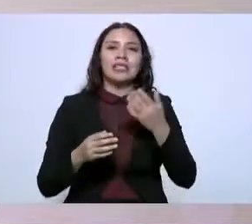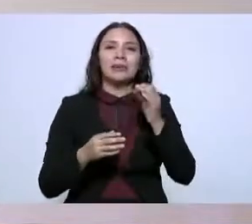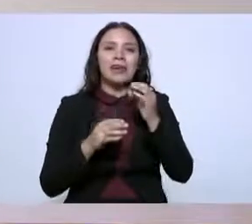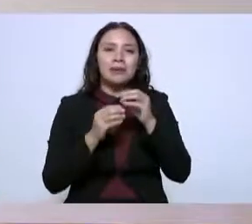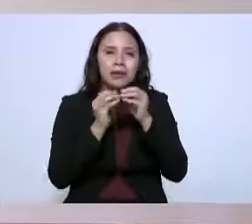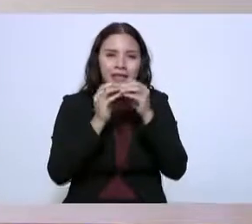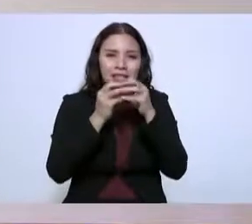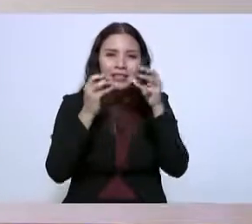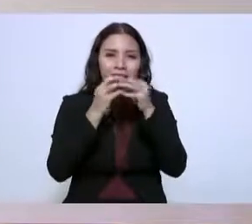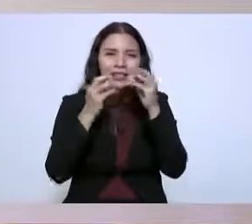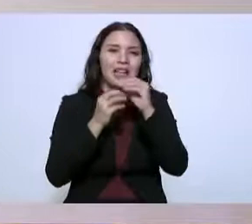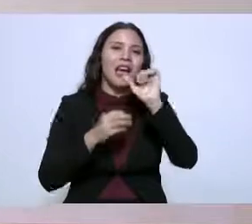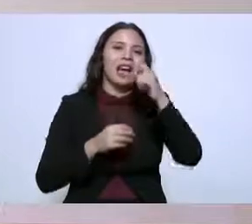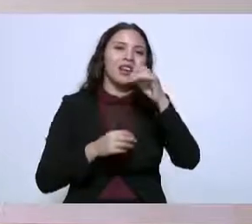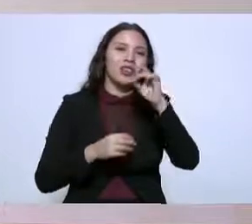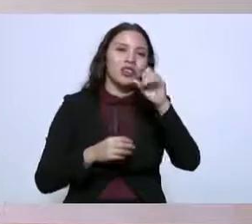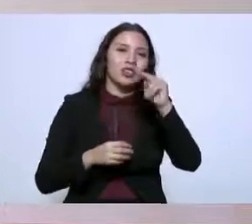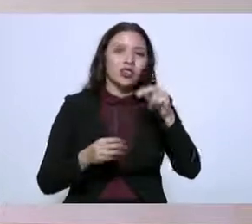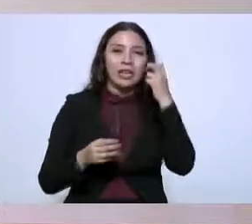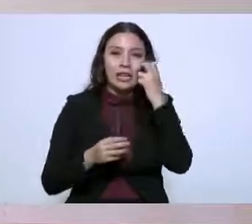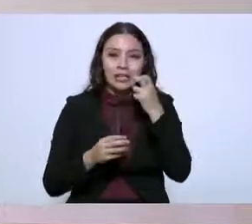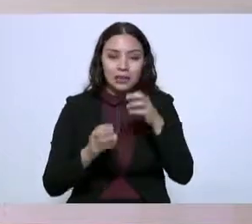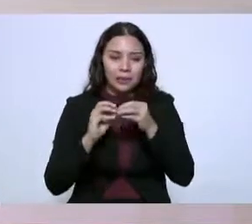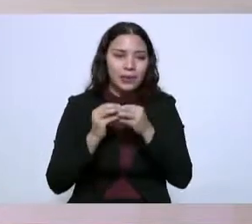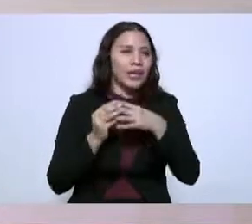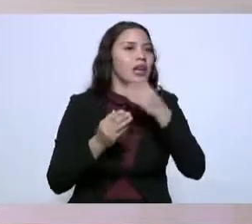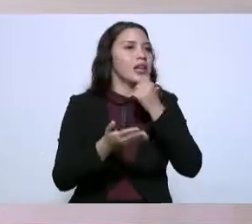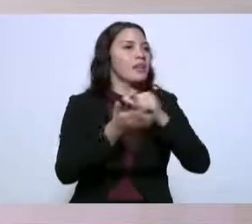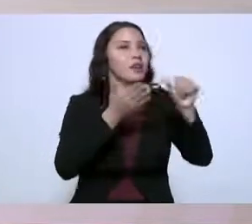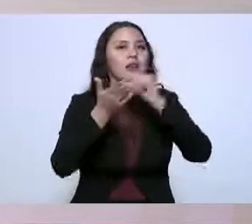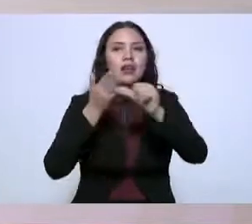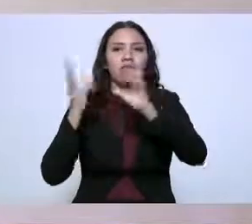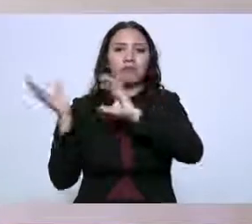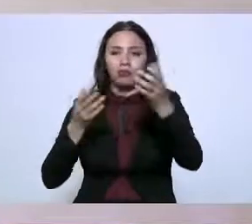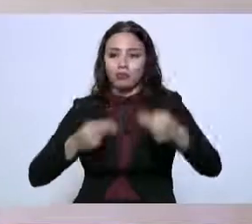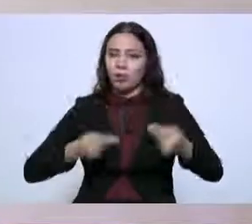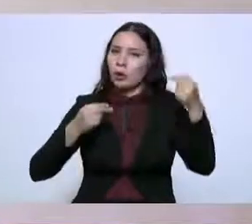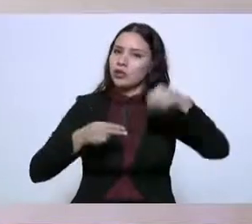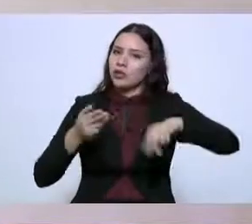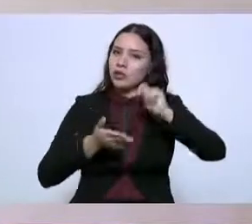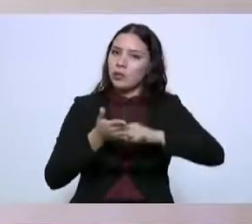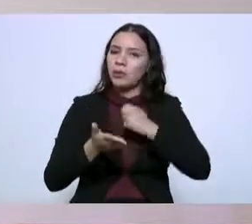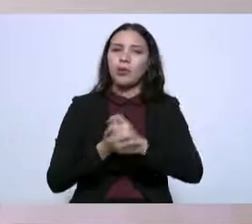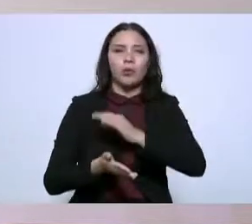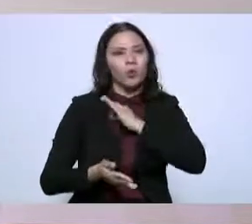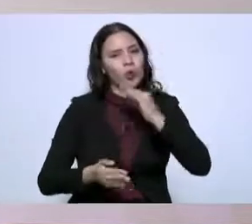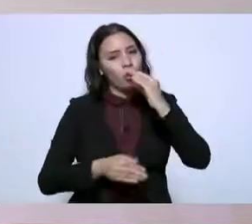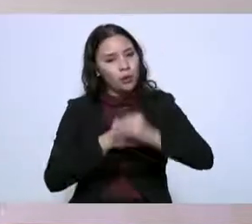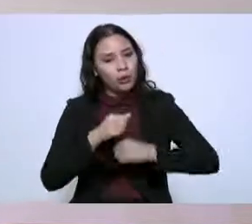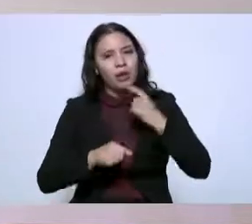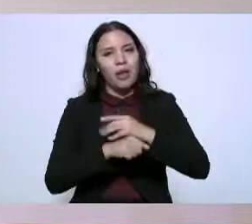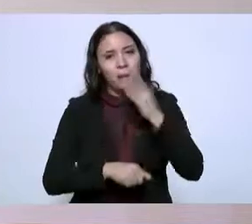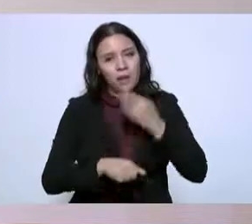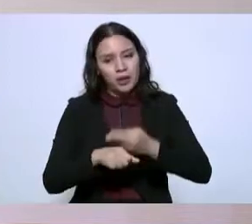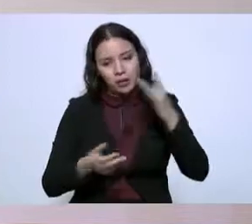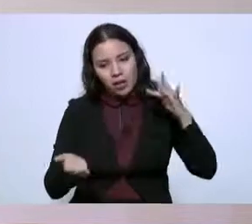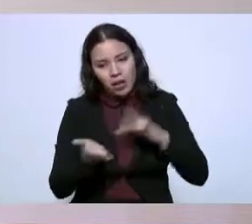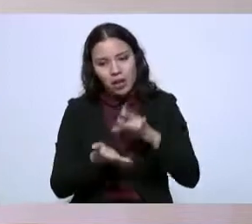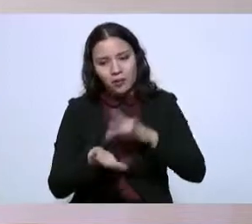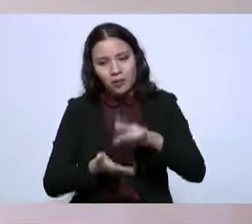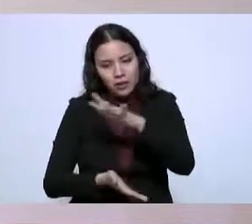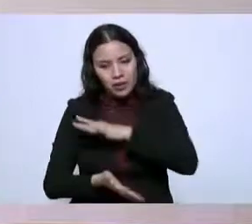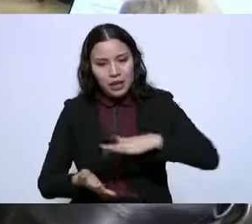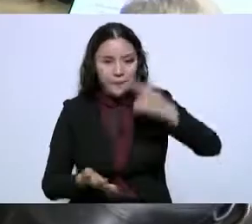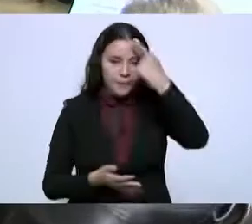algodón, que producen los alimentos balanceados para el sector pecuario. Y sería de gran utilidad poder tener aquí esta planta